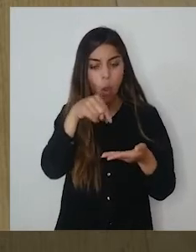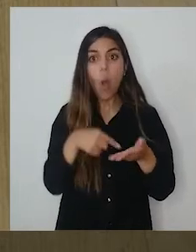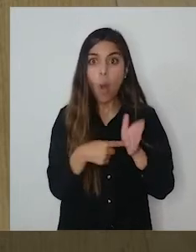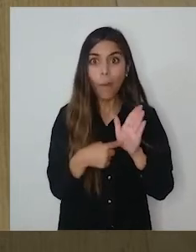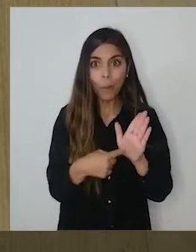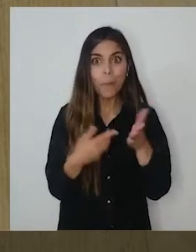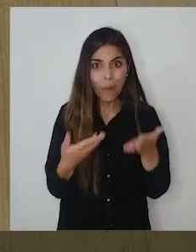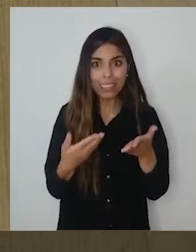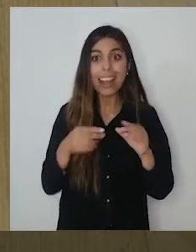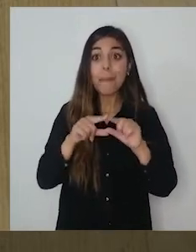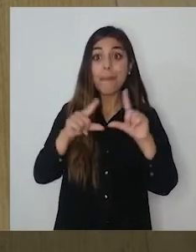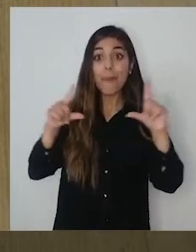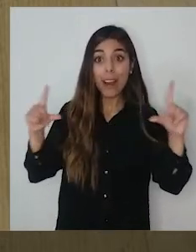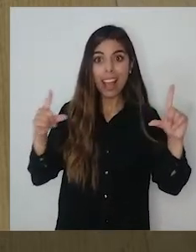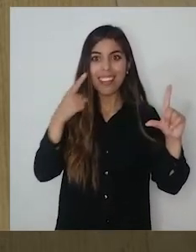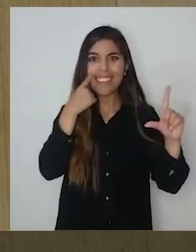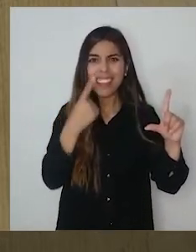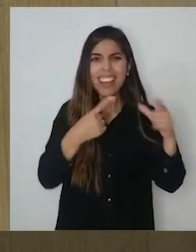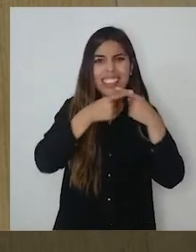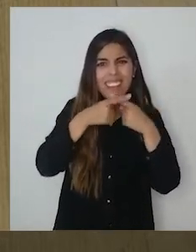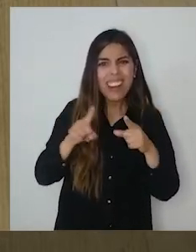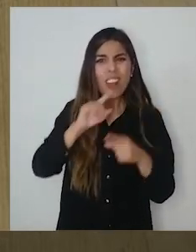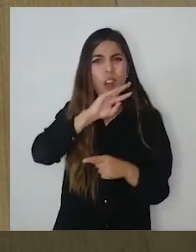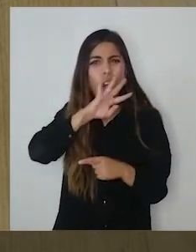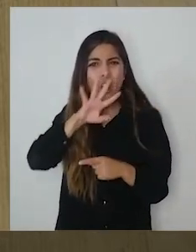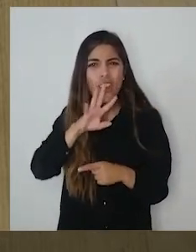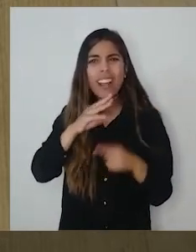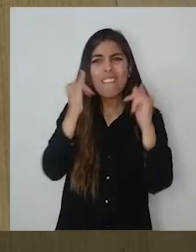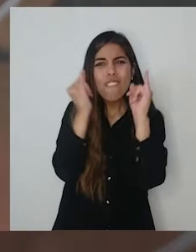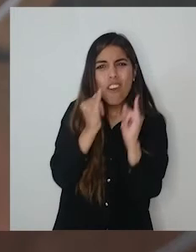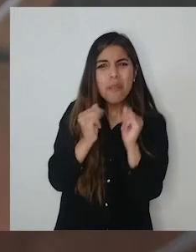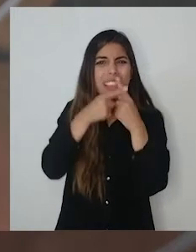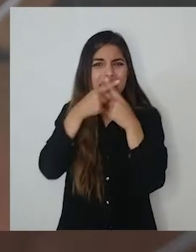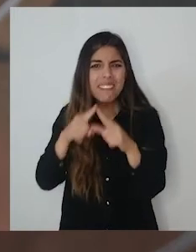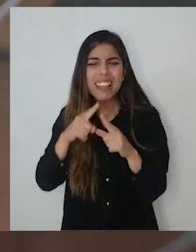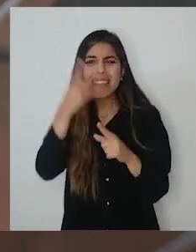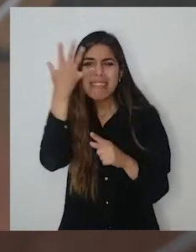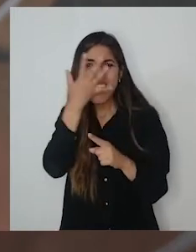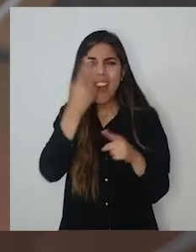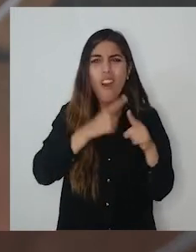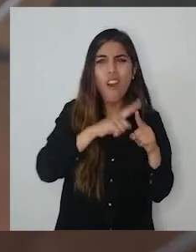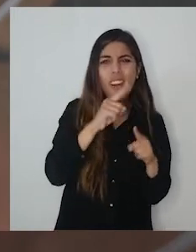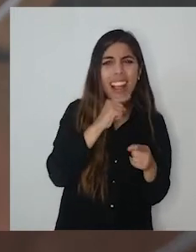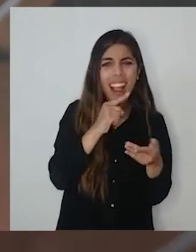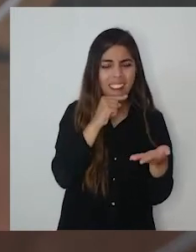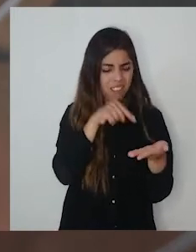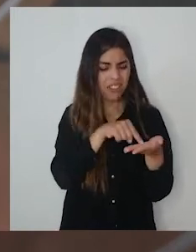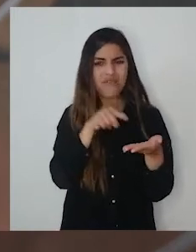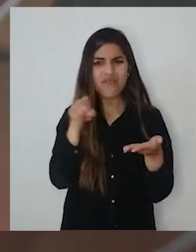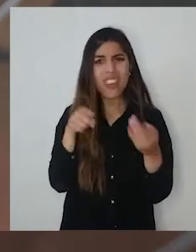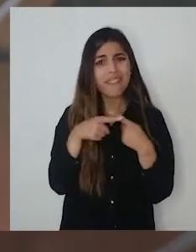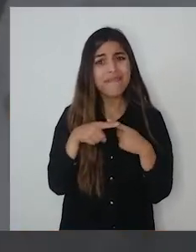es un antecedente. Ahora, el mural en sí tiene otros tonos. Es otra la figura. Y las figuras son negras, no son cafés. O sea,